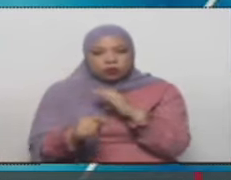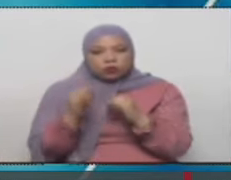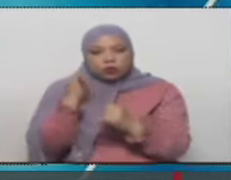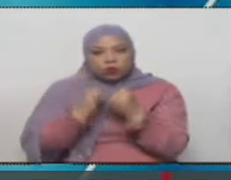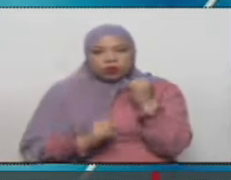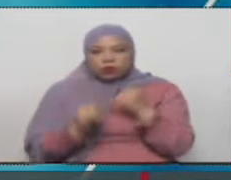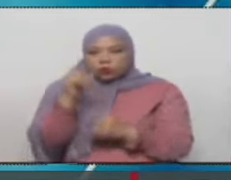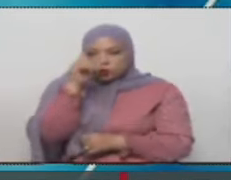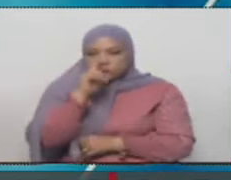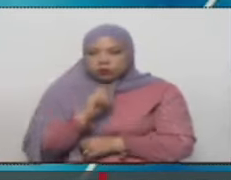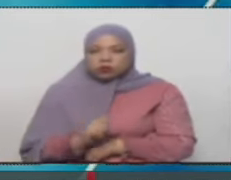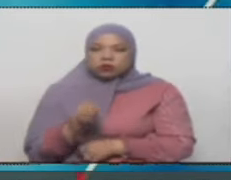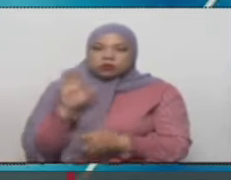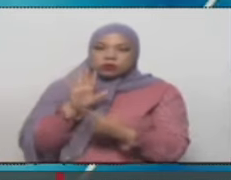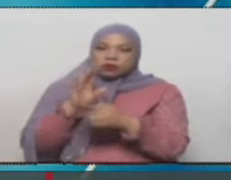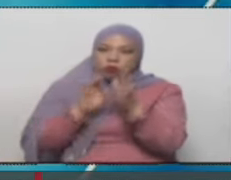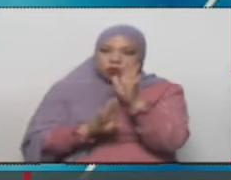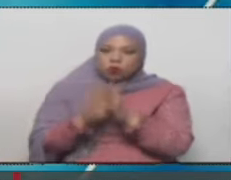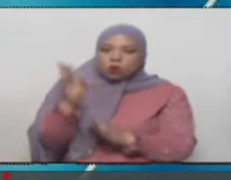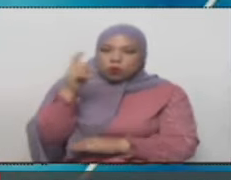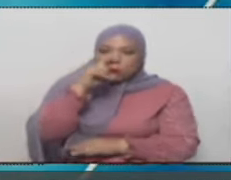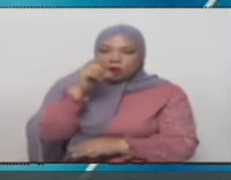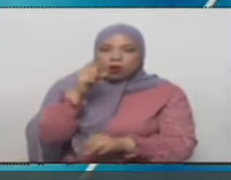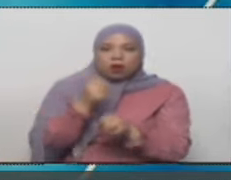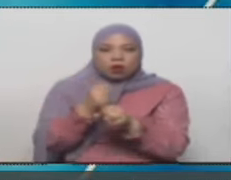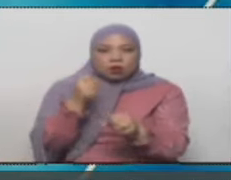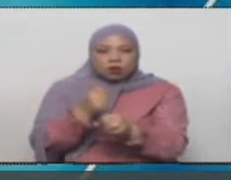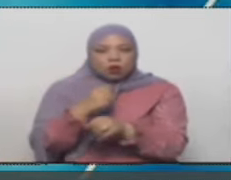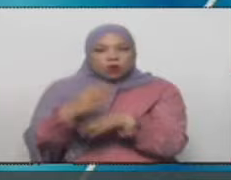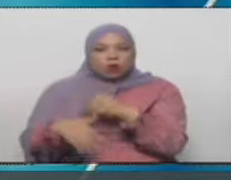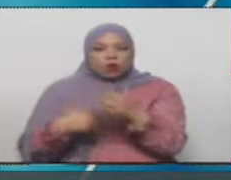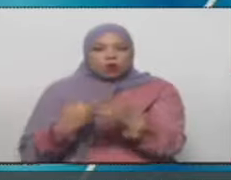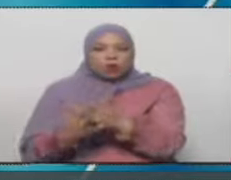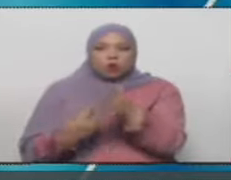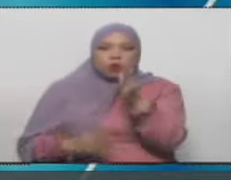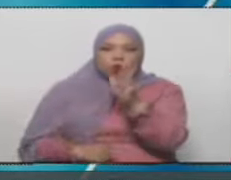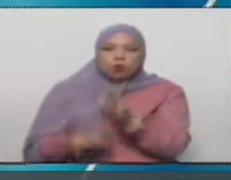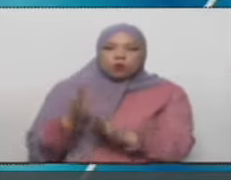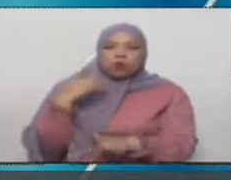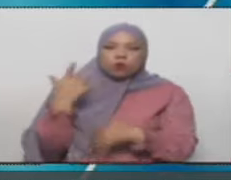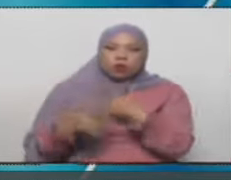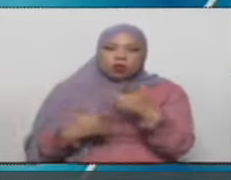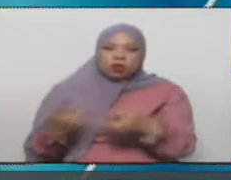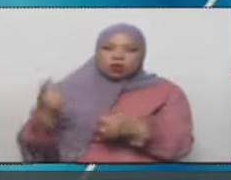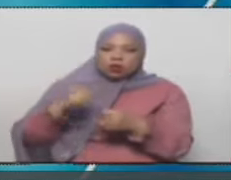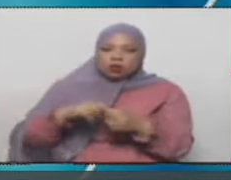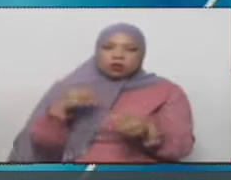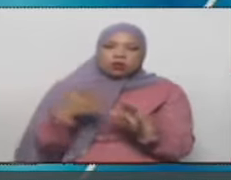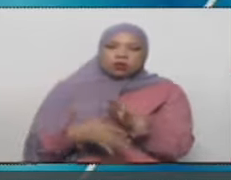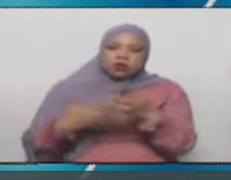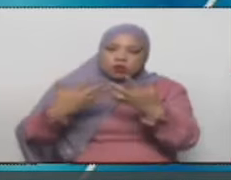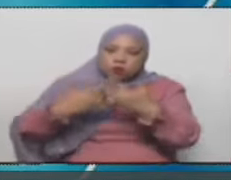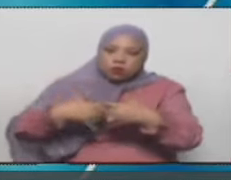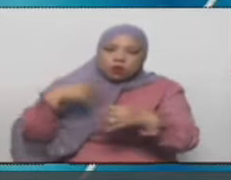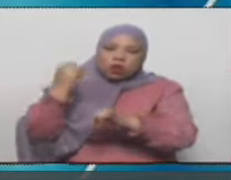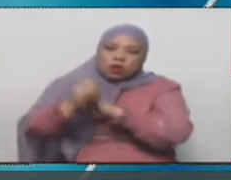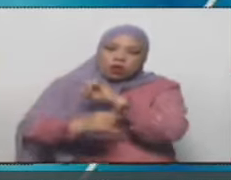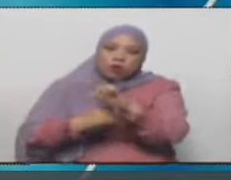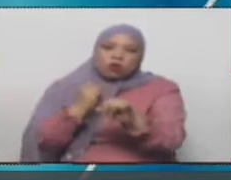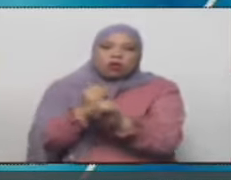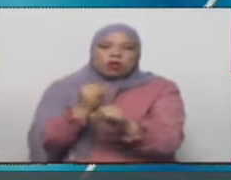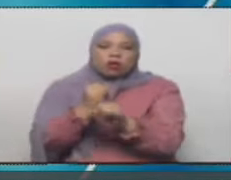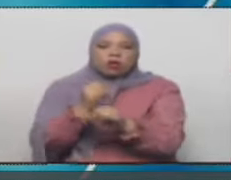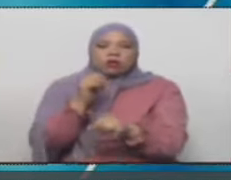últimos años. Mire, en los últimos años, mi comandante, hemos crecido increíblemente en empresas de Internet. Nosotros estamos